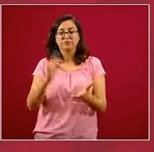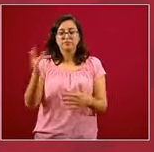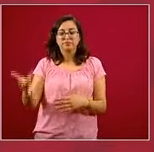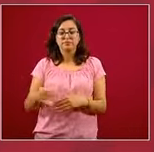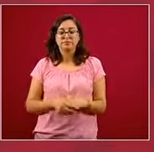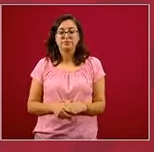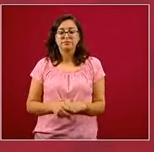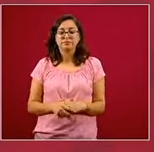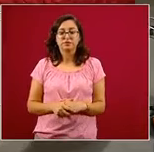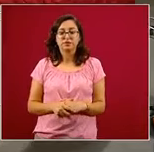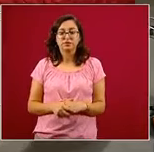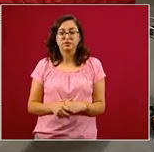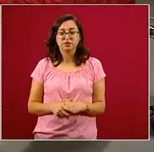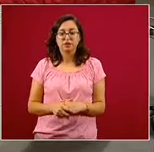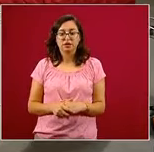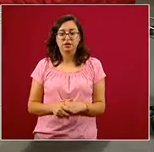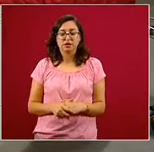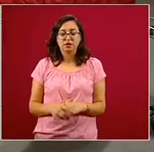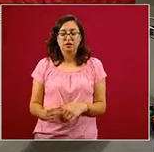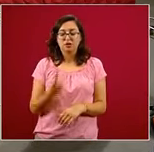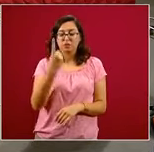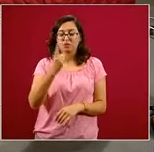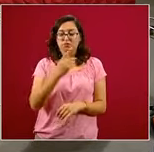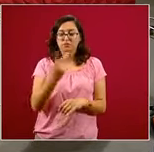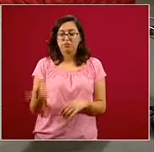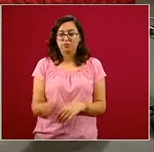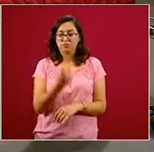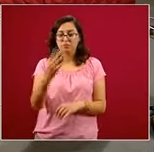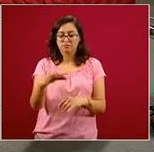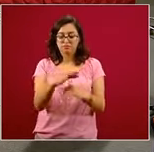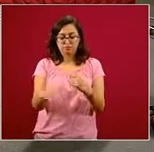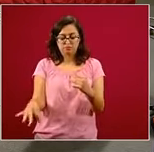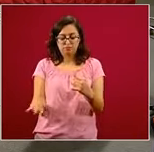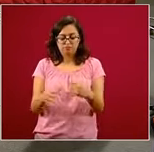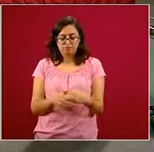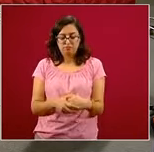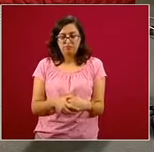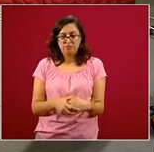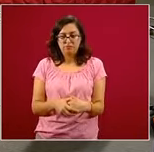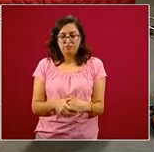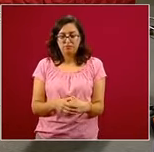Daniel Blancas. Nos queda tiempo para una última pregunta. Por favor, adelante.